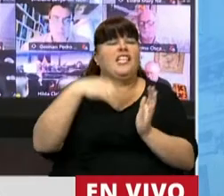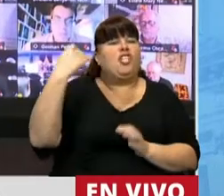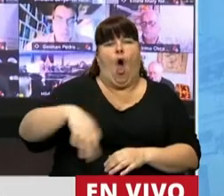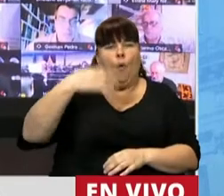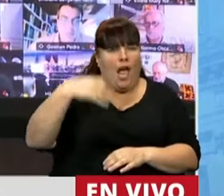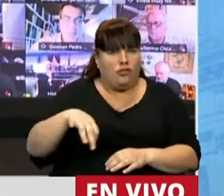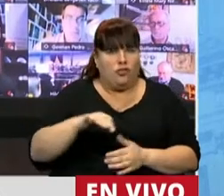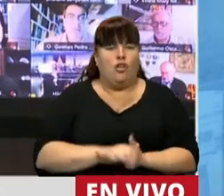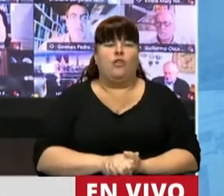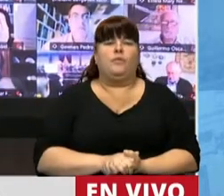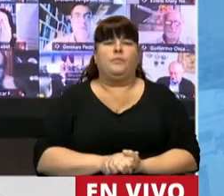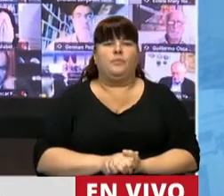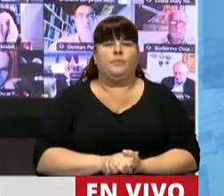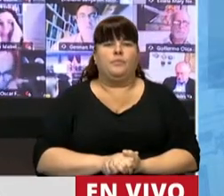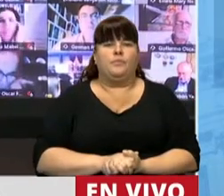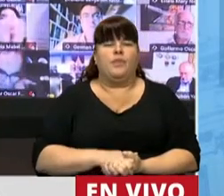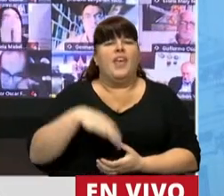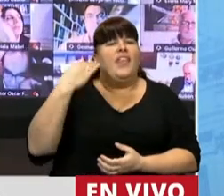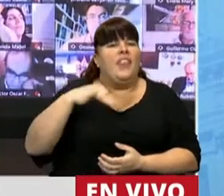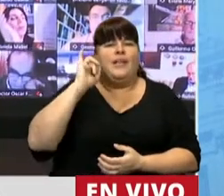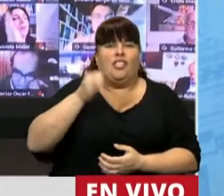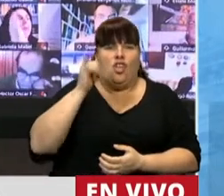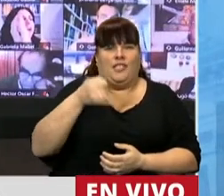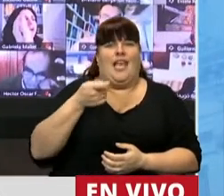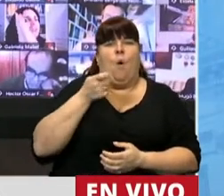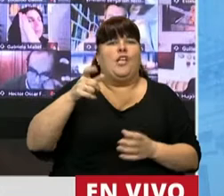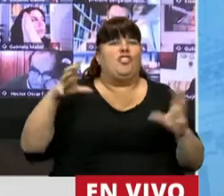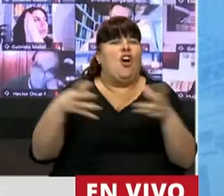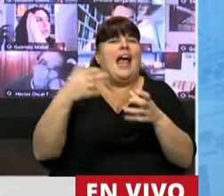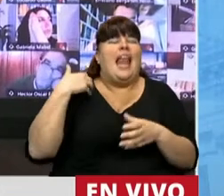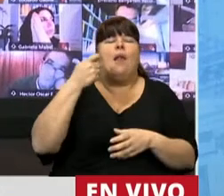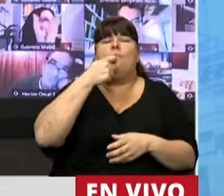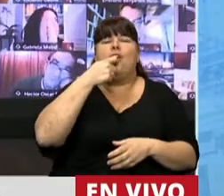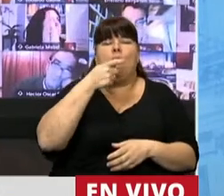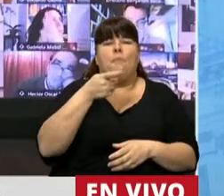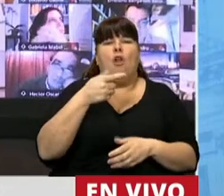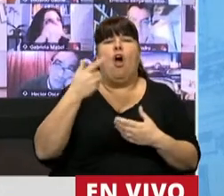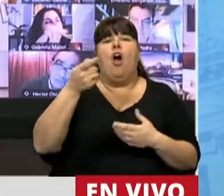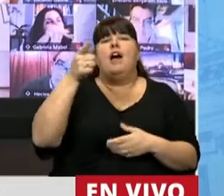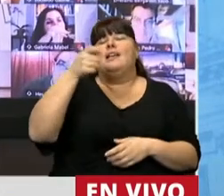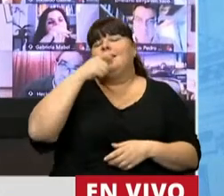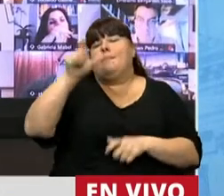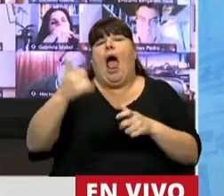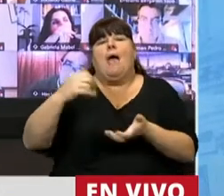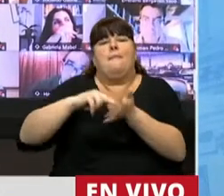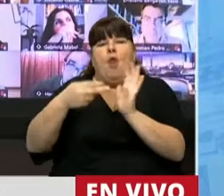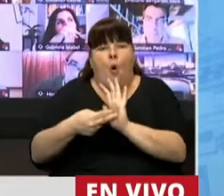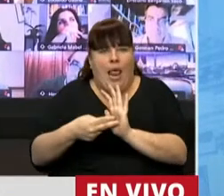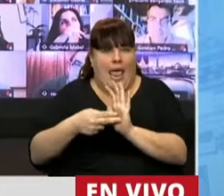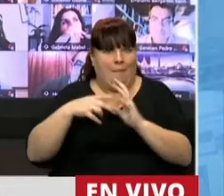obligatoriedad de que existan las acciones colectivas, que es aquello que permite que aquellos afectados